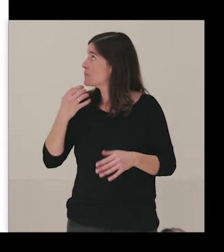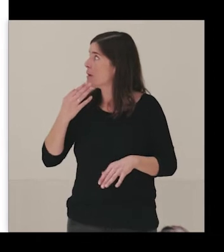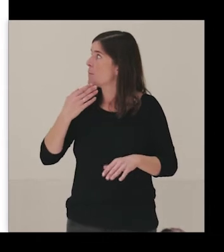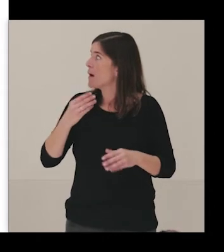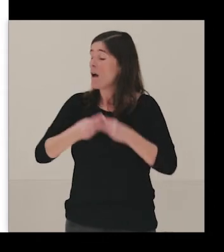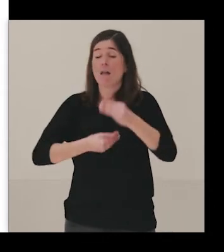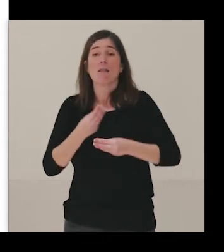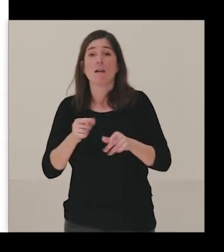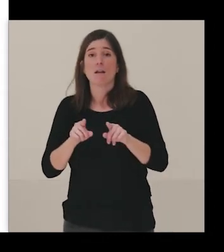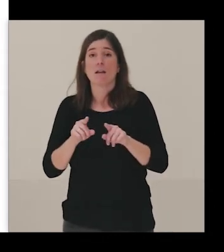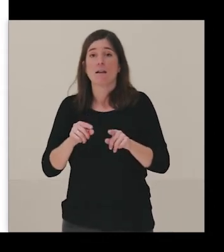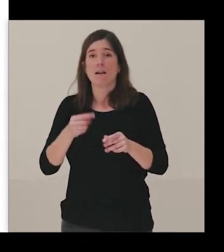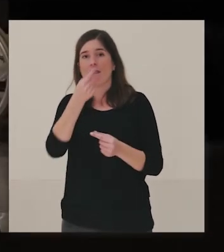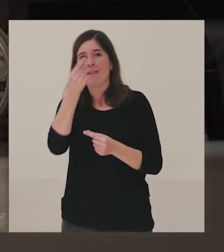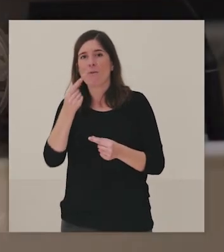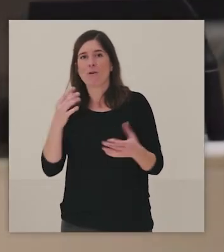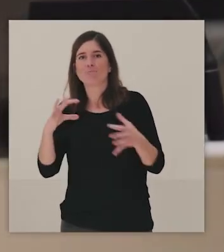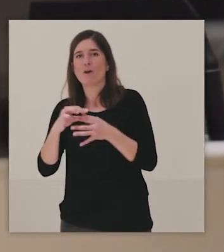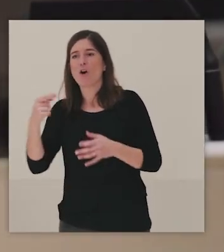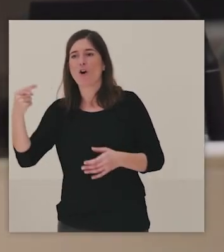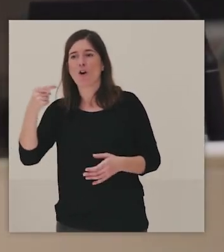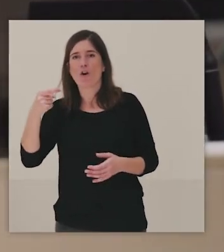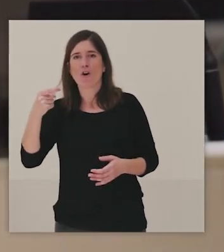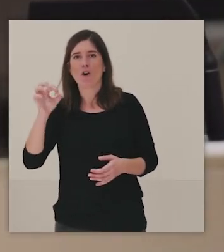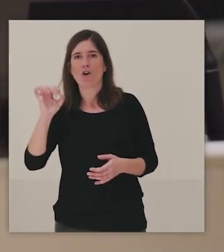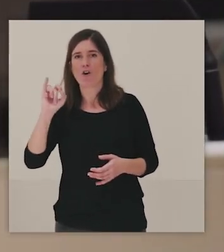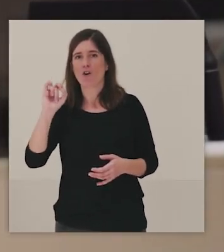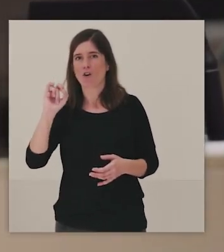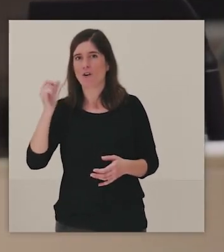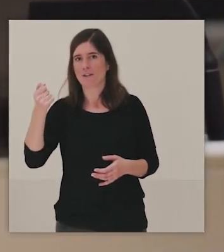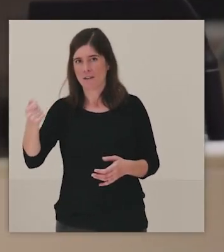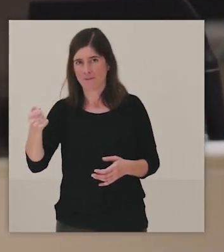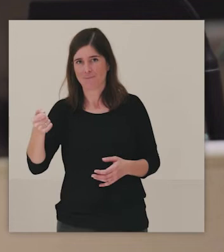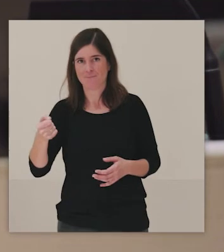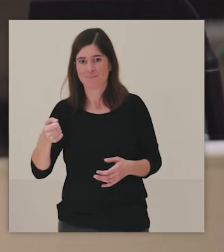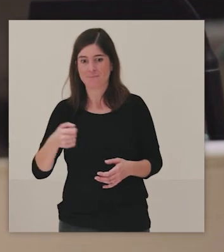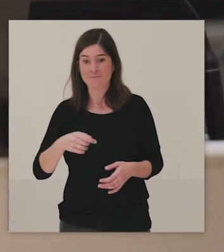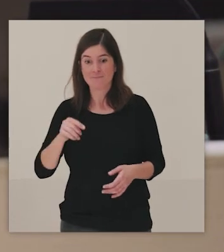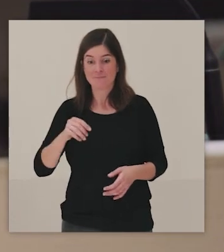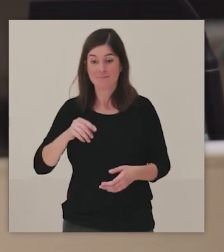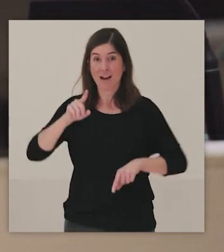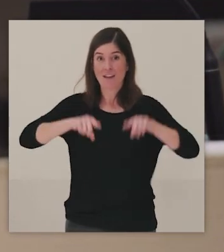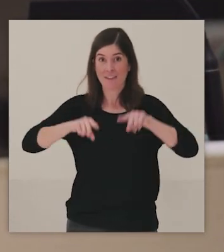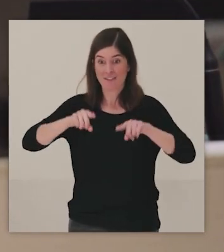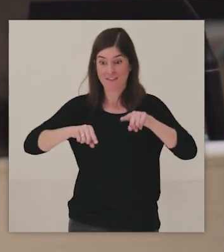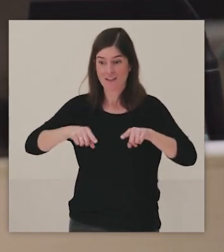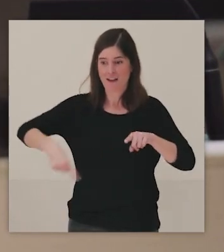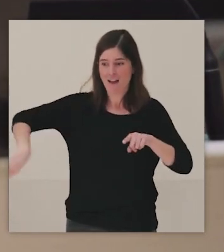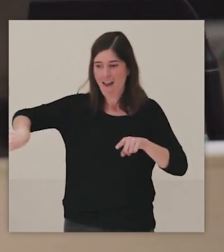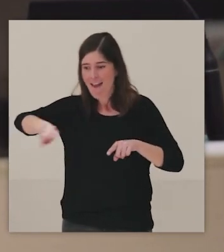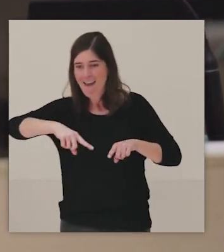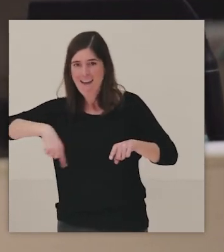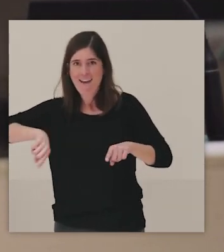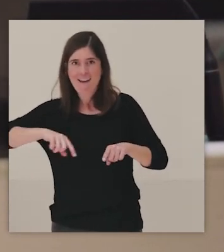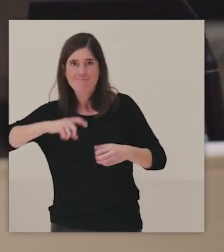serie de, pues, de bodegones. Y ahí muchas veces es donde estos colectivos también se ven reflejados, ¿no?, es donde